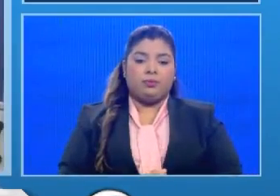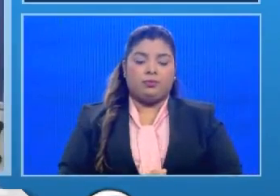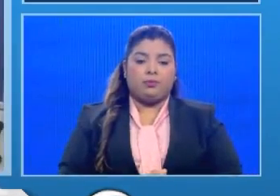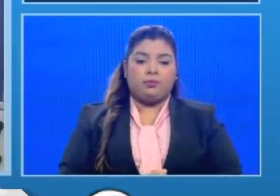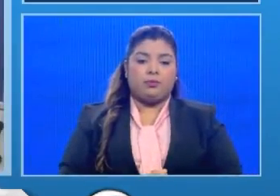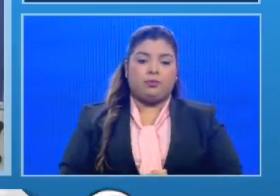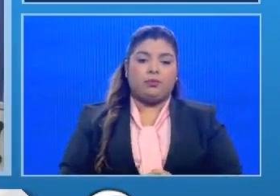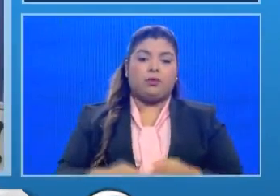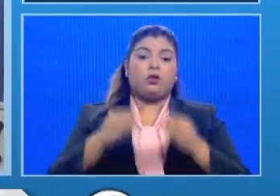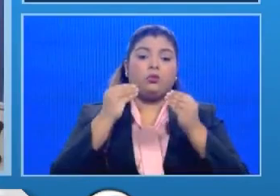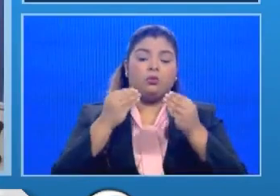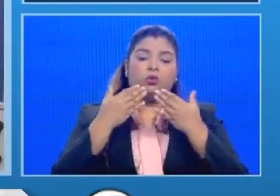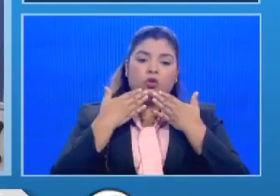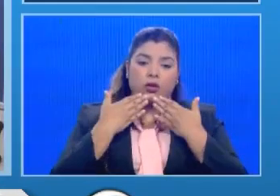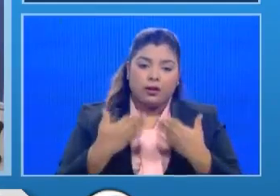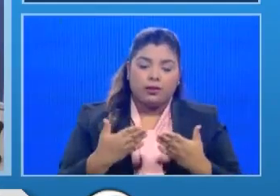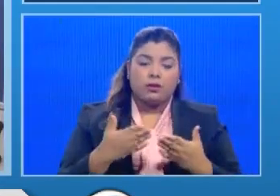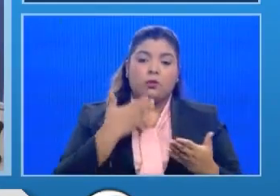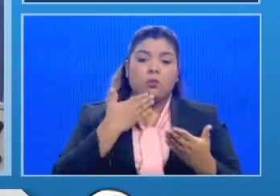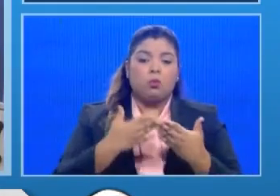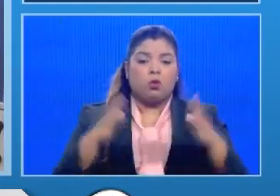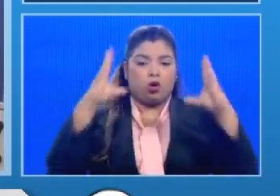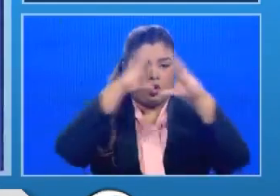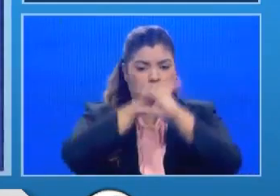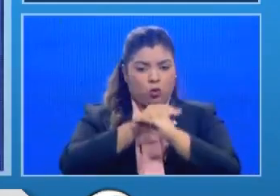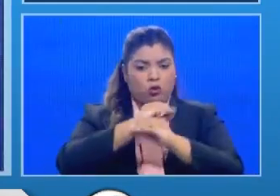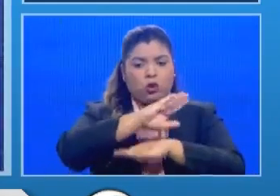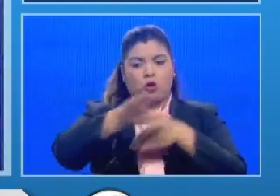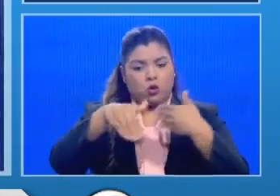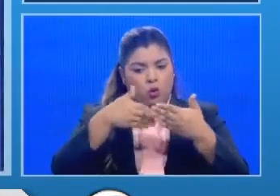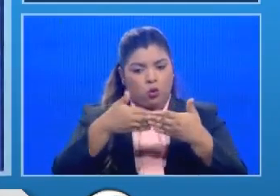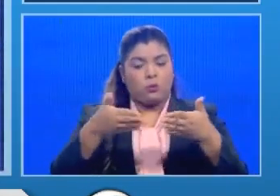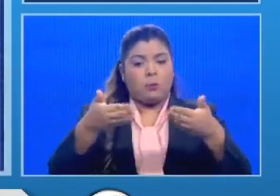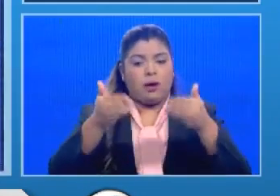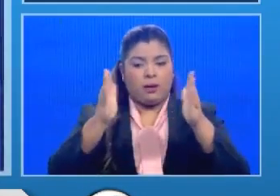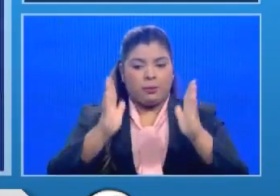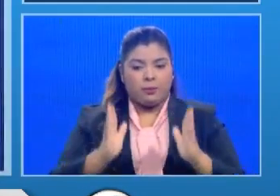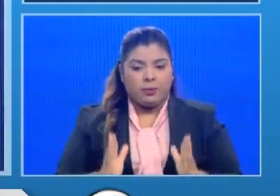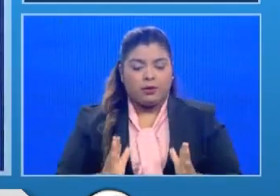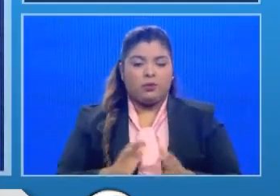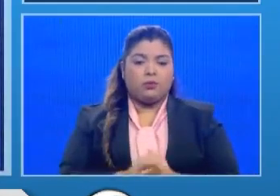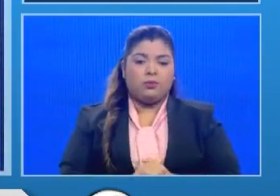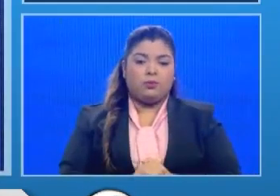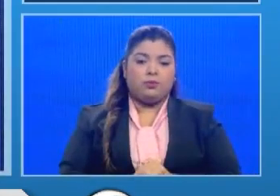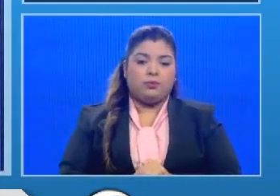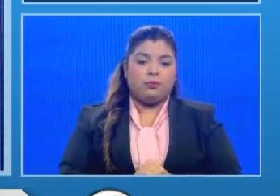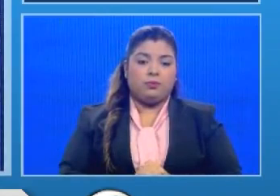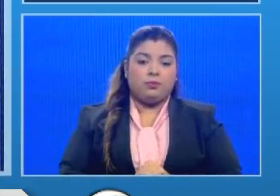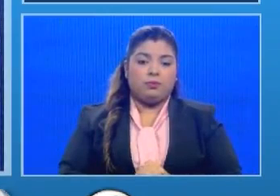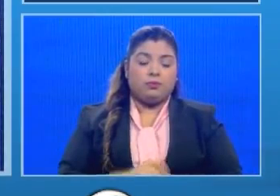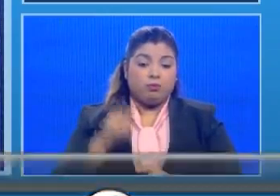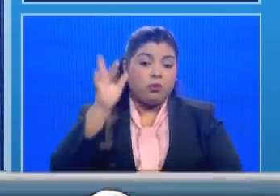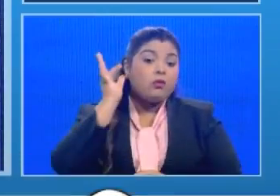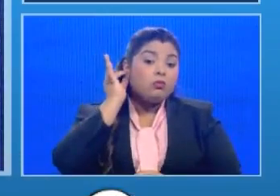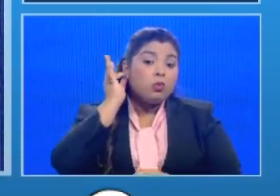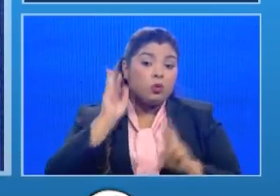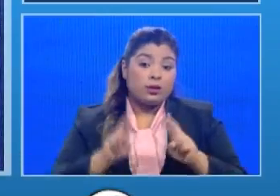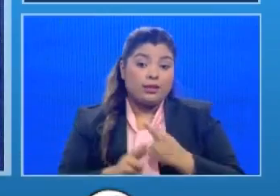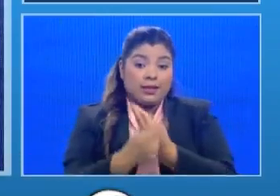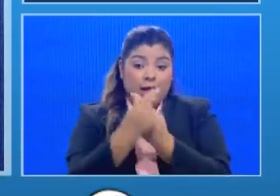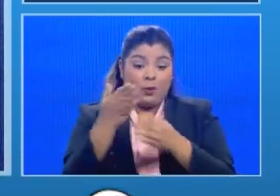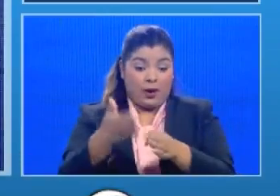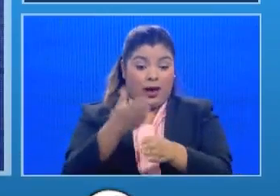Muchas gracias, señora ministra. Buenas noches a toda la audiencia en Panamá. Como menciona la señora ministra, el día de hoy hemos